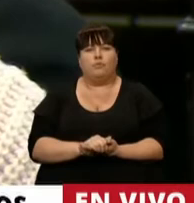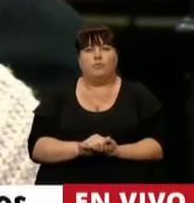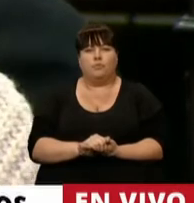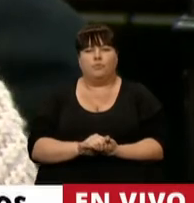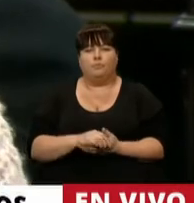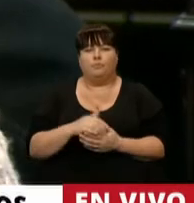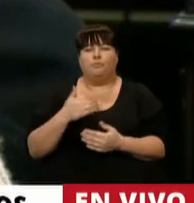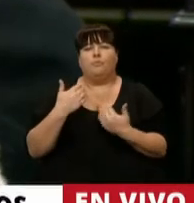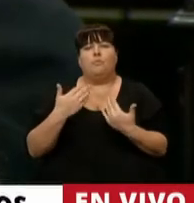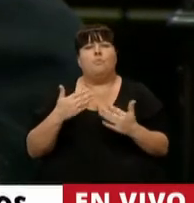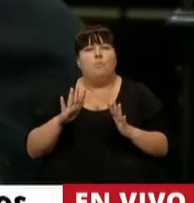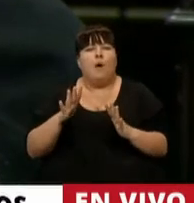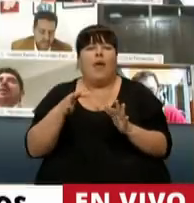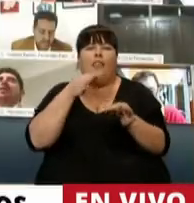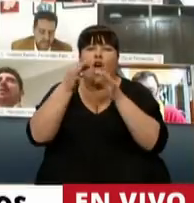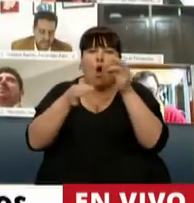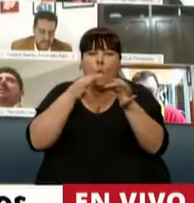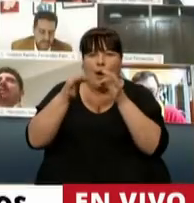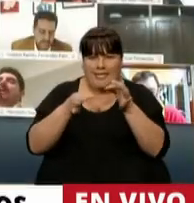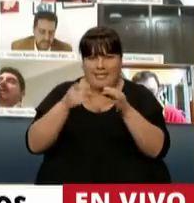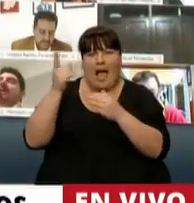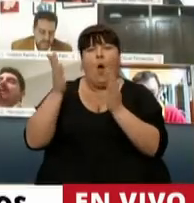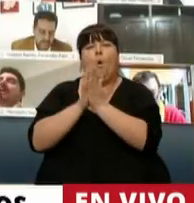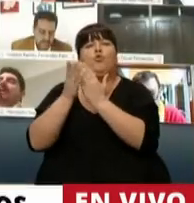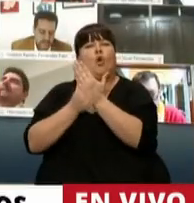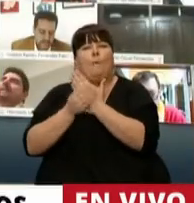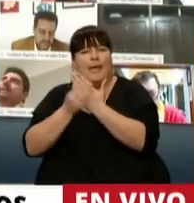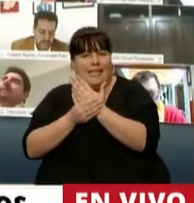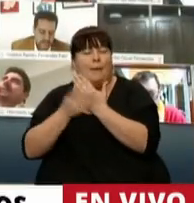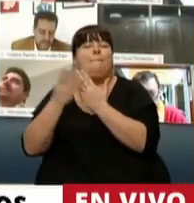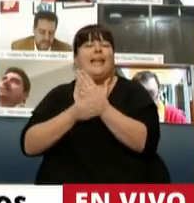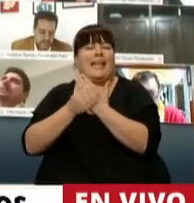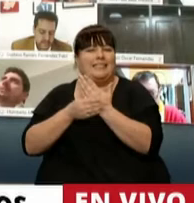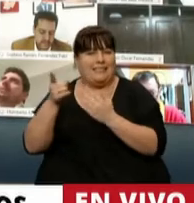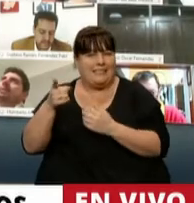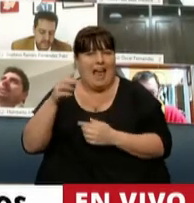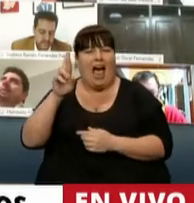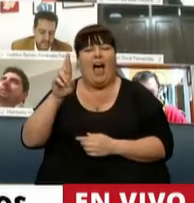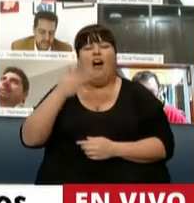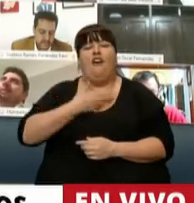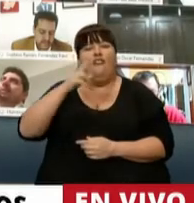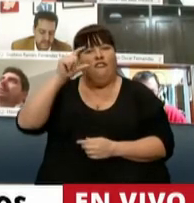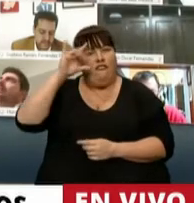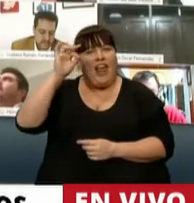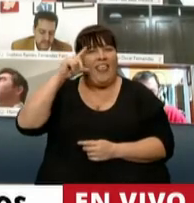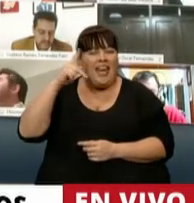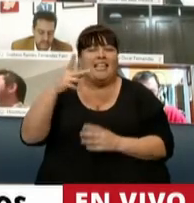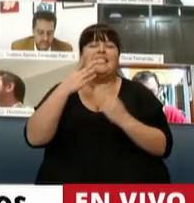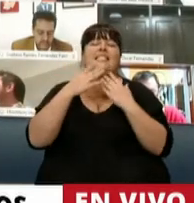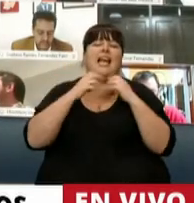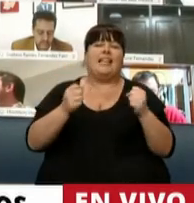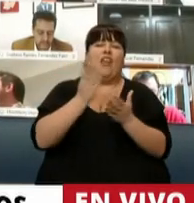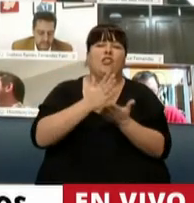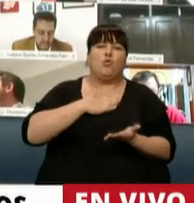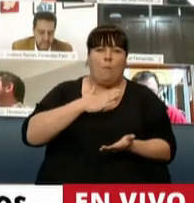posibilidad de conversar tanto con la ministra Frédéric como con el secretario de Derechos